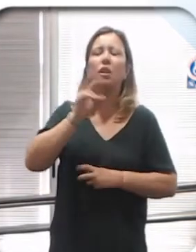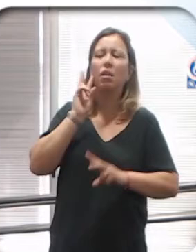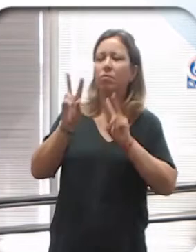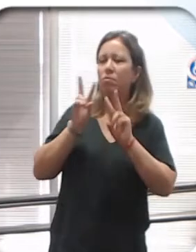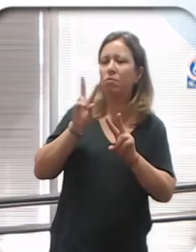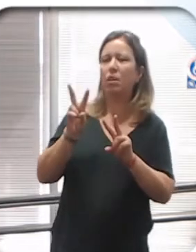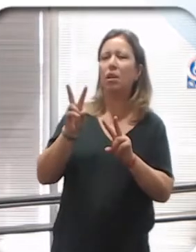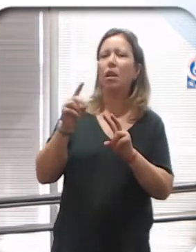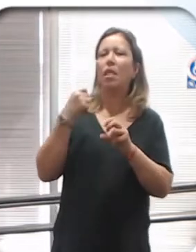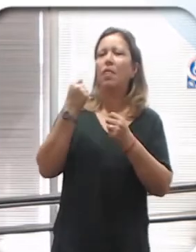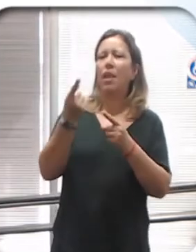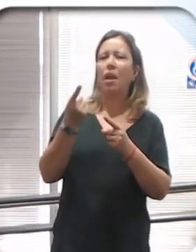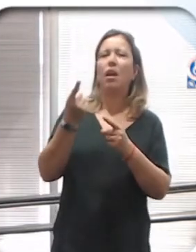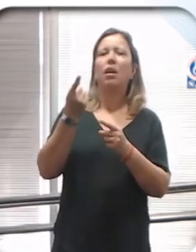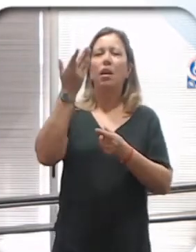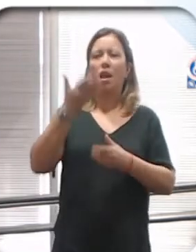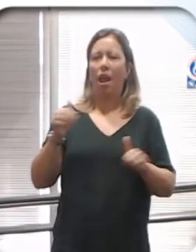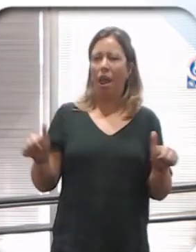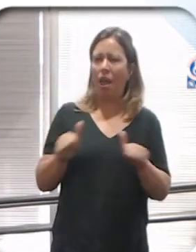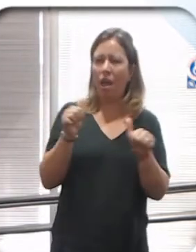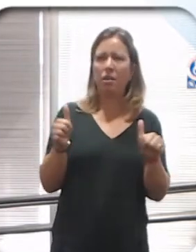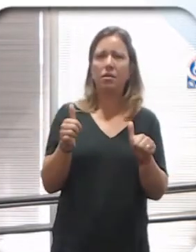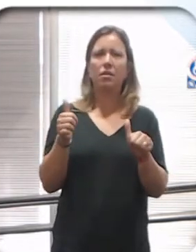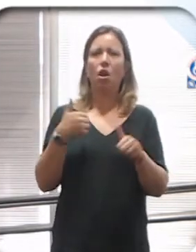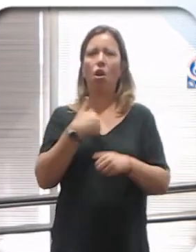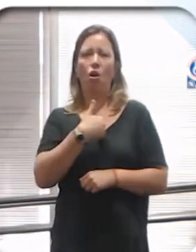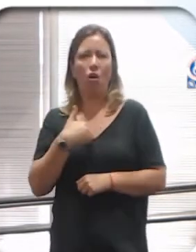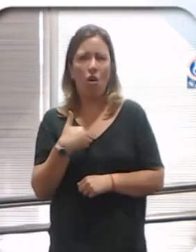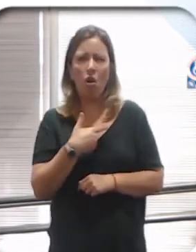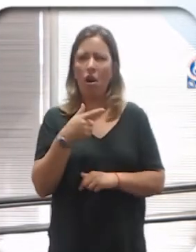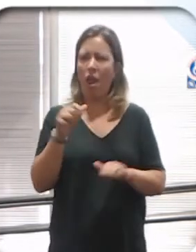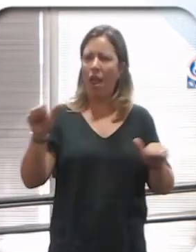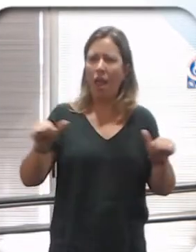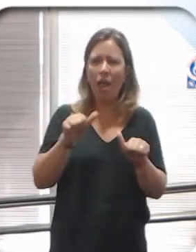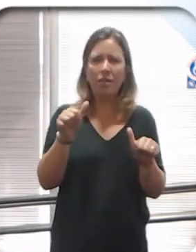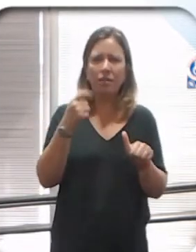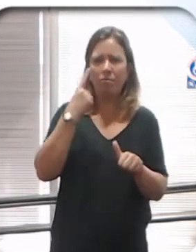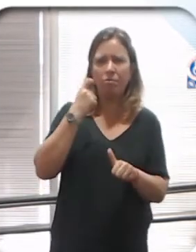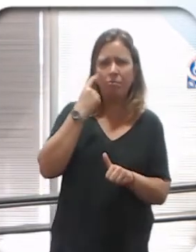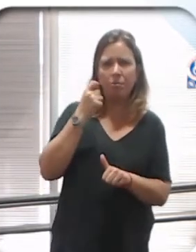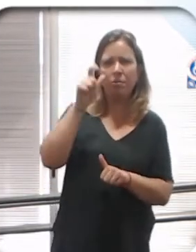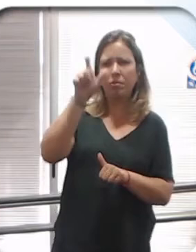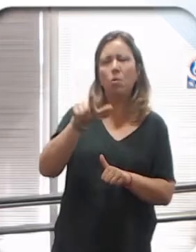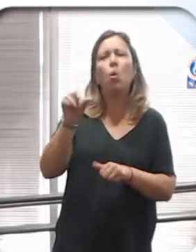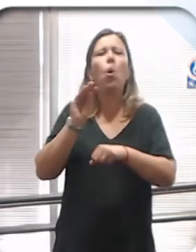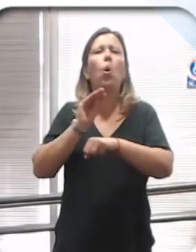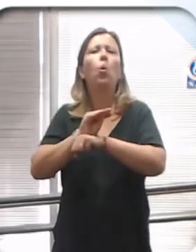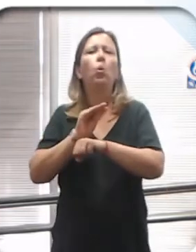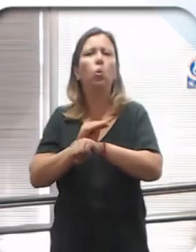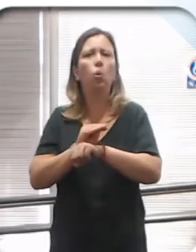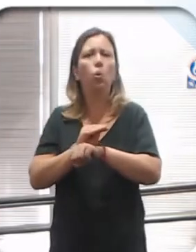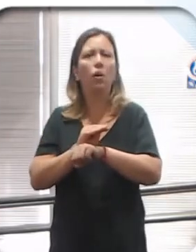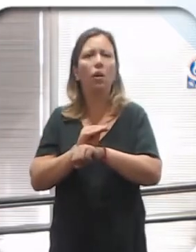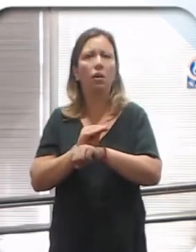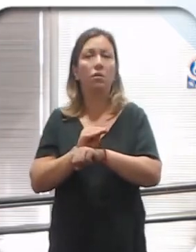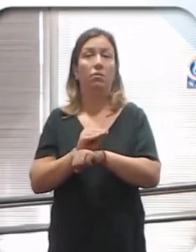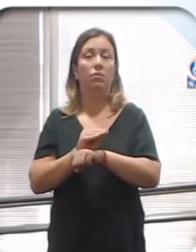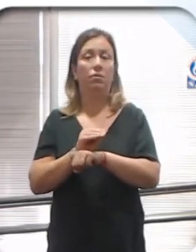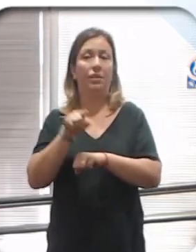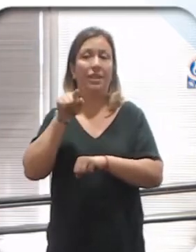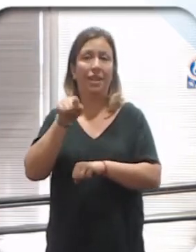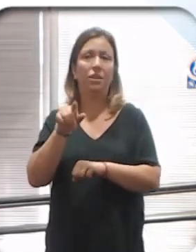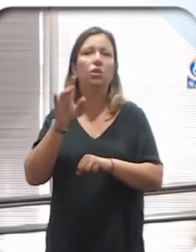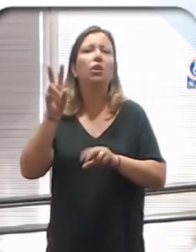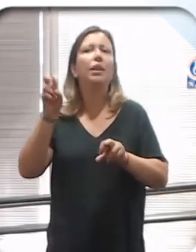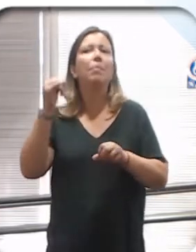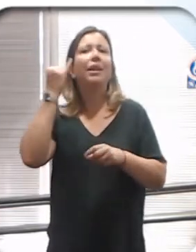Es una suma de valores, de actitudes, de papeles, prácticas o características culturales basadas